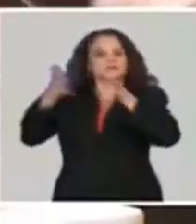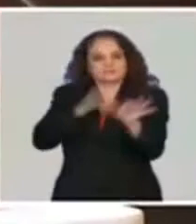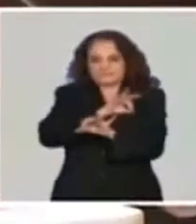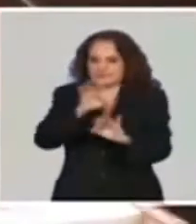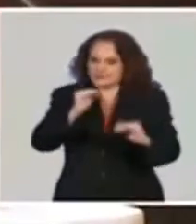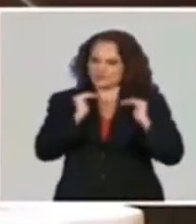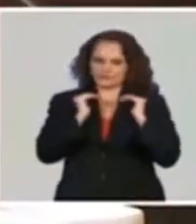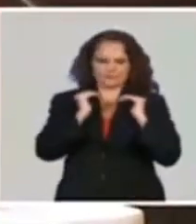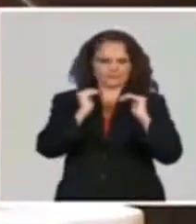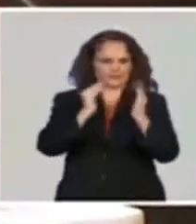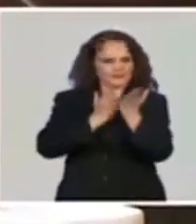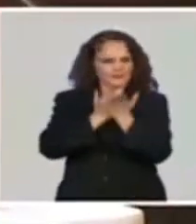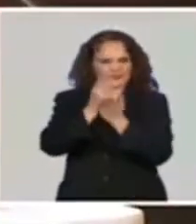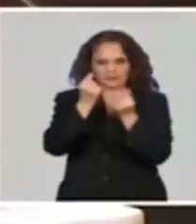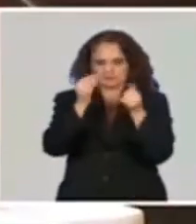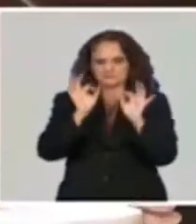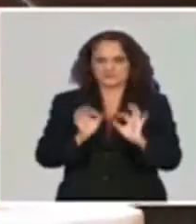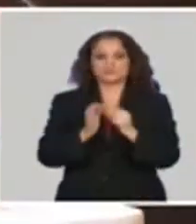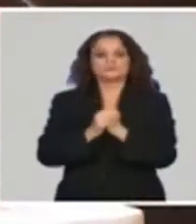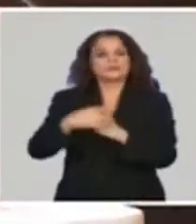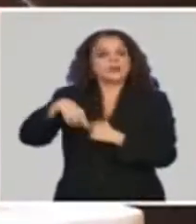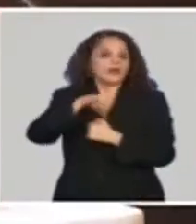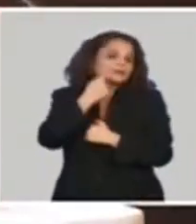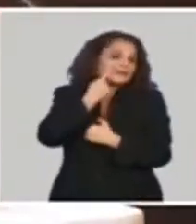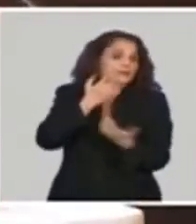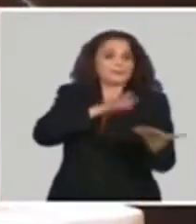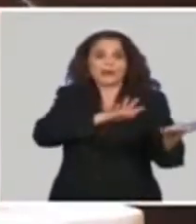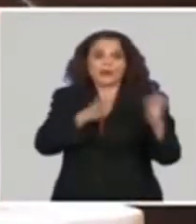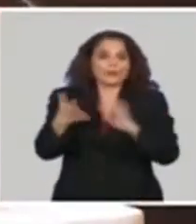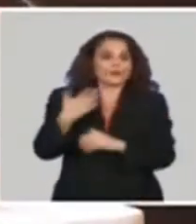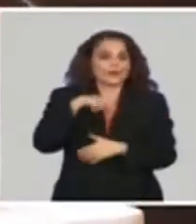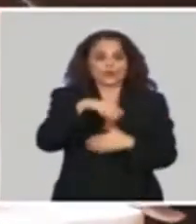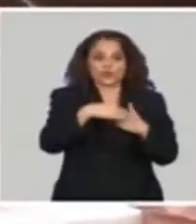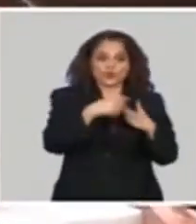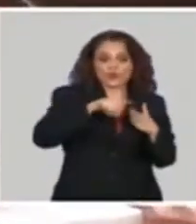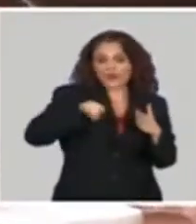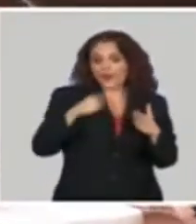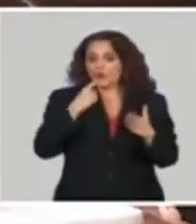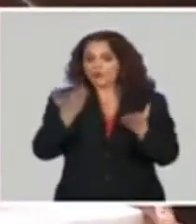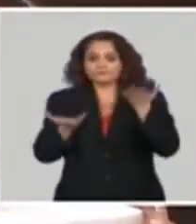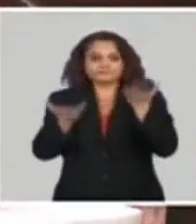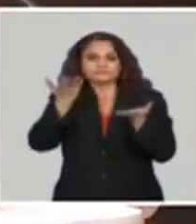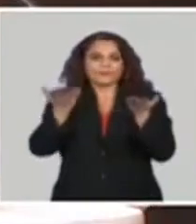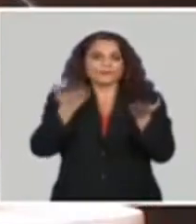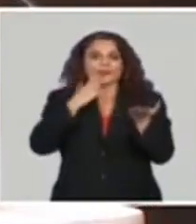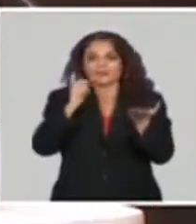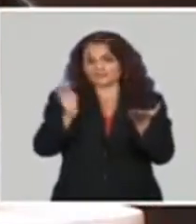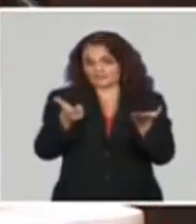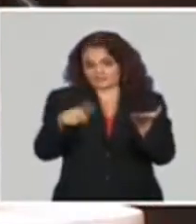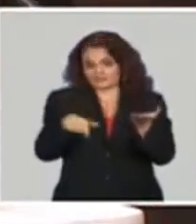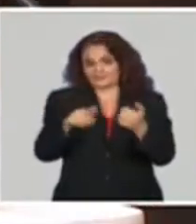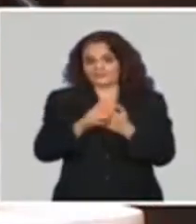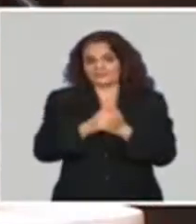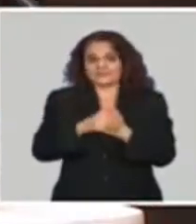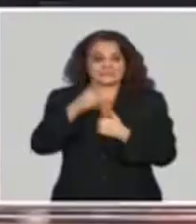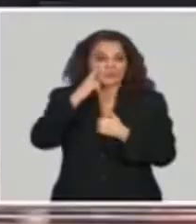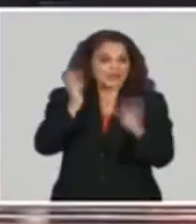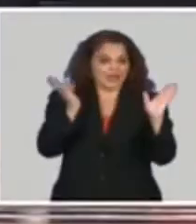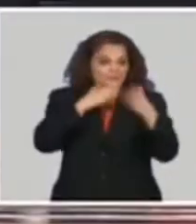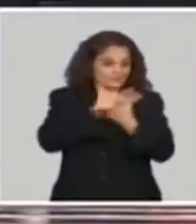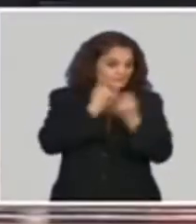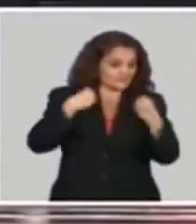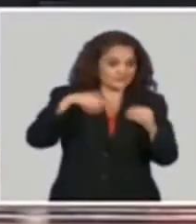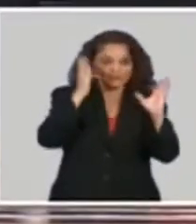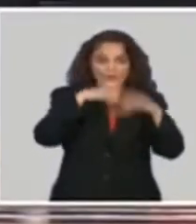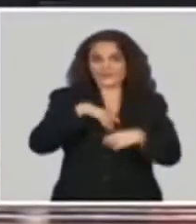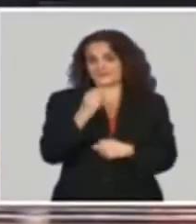reconocimiento de ese valor de importación en dólares y la utilización de la tasa de cambio. Claro, porque desaparecer el CUC cambia una de las monedas con las que se